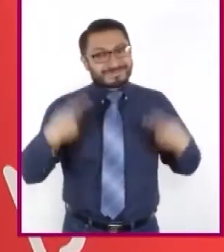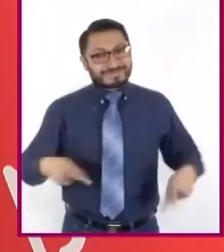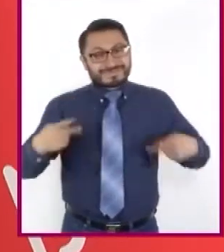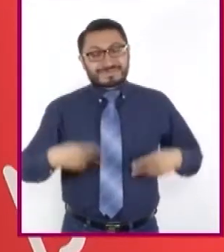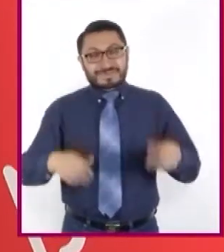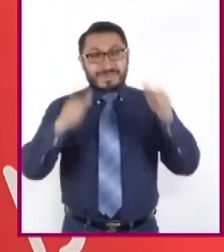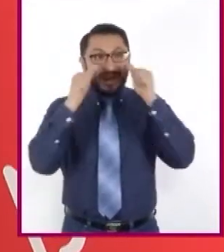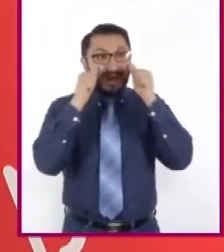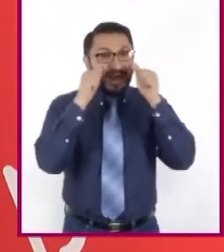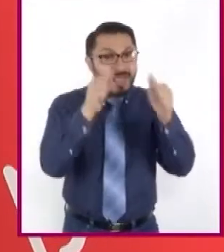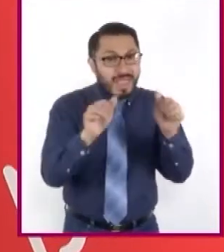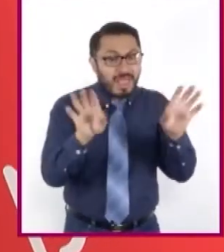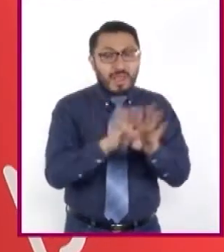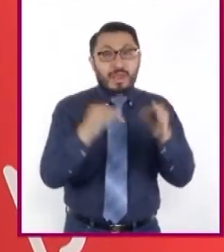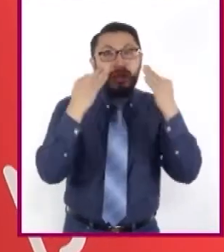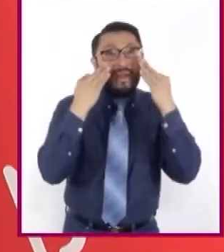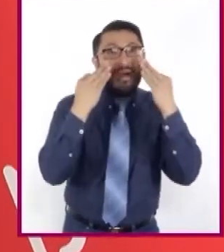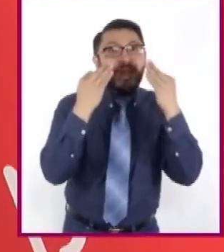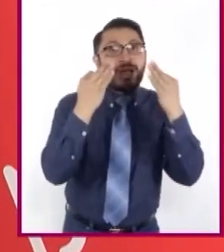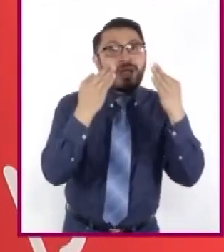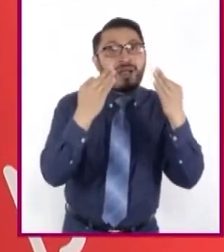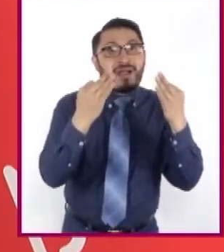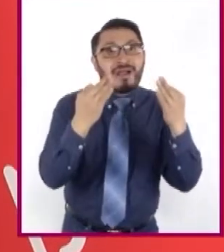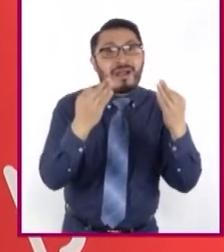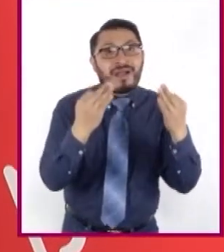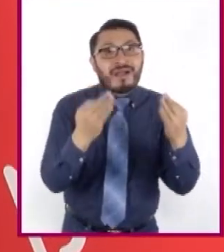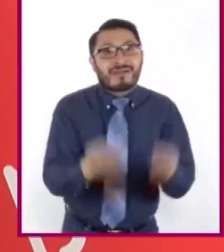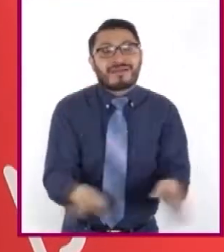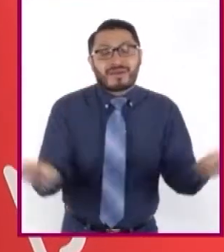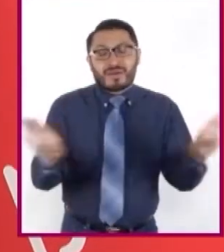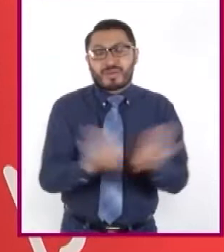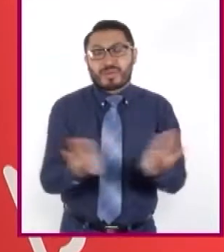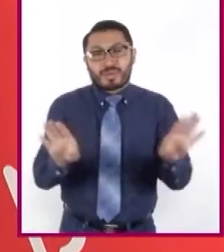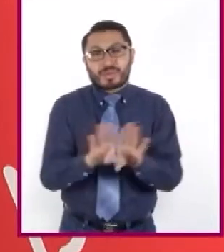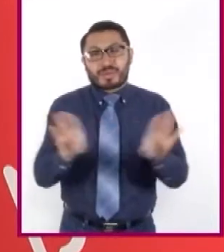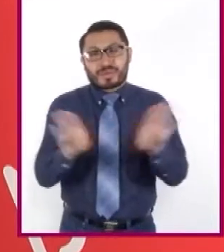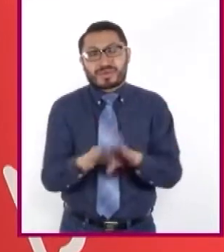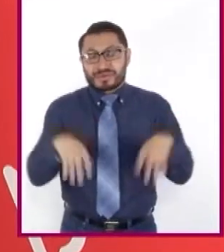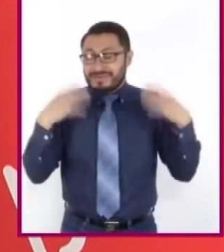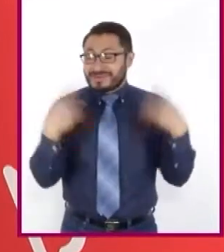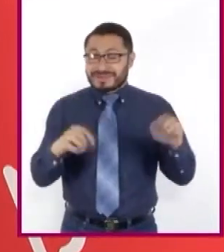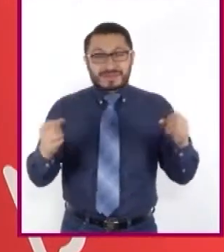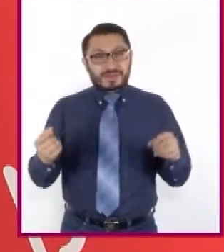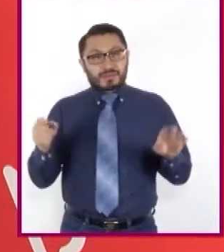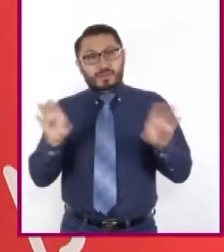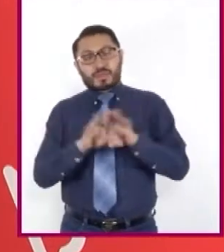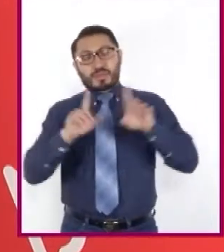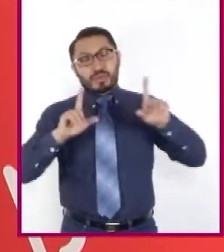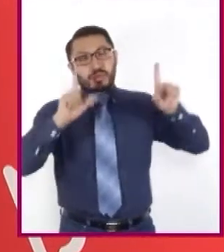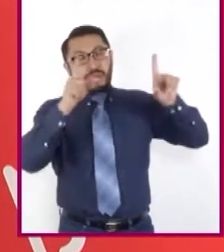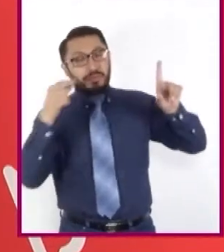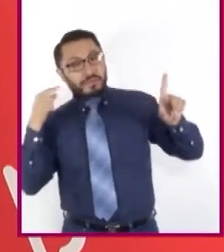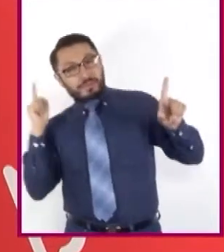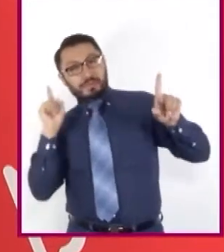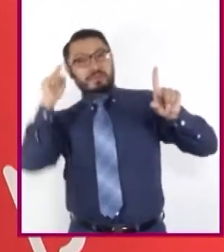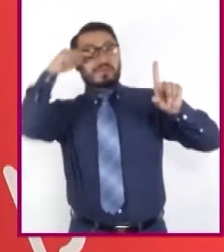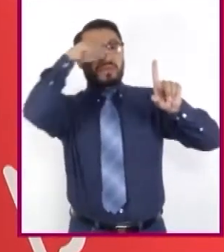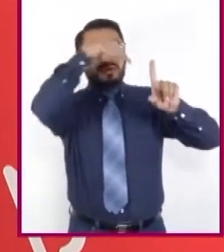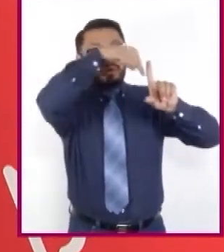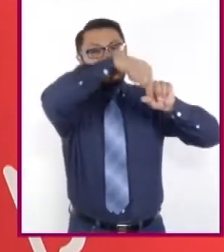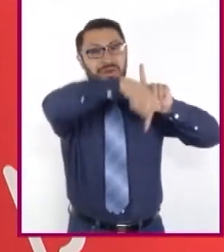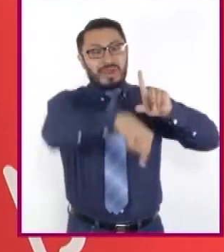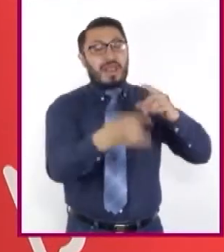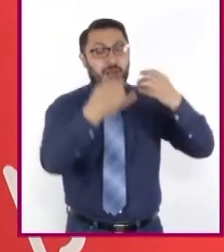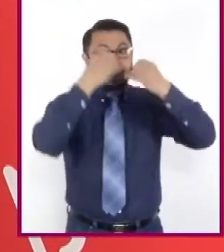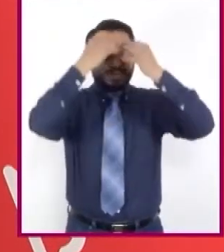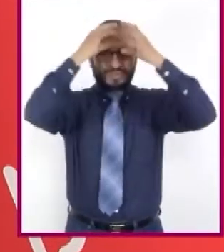la sensación de que se abre ante nosotros una ventana a un universo paralelo, que aunque sea ficticio,